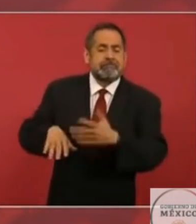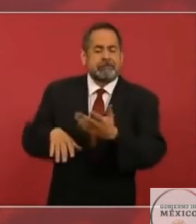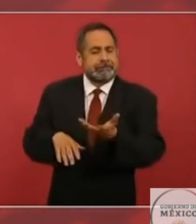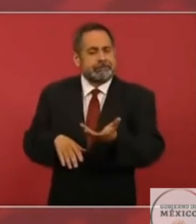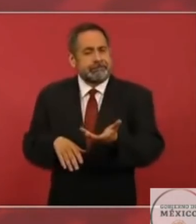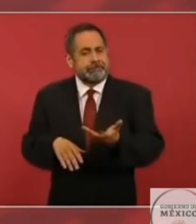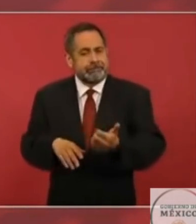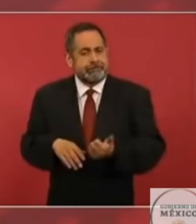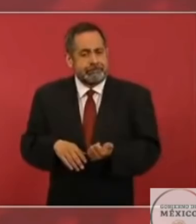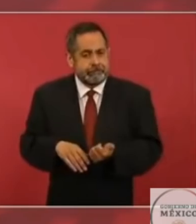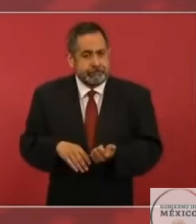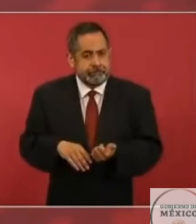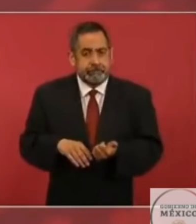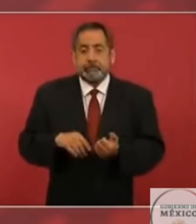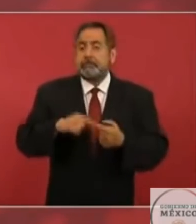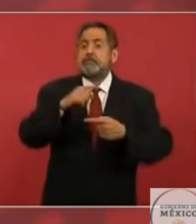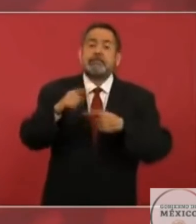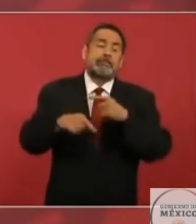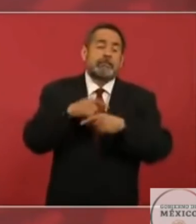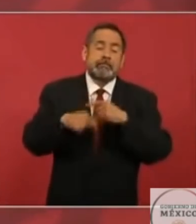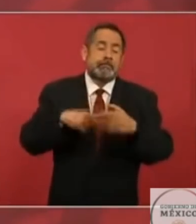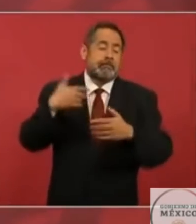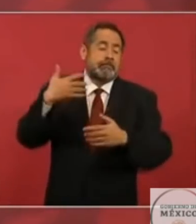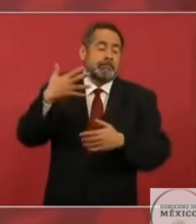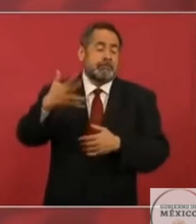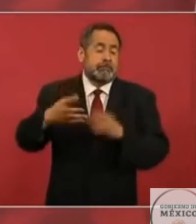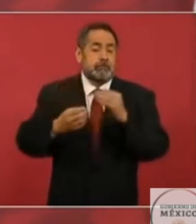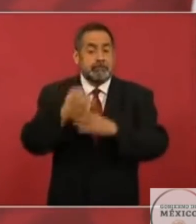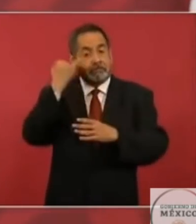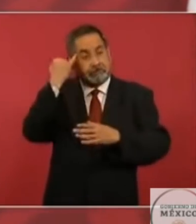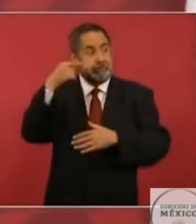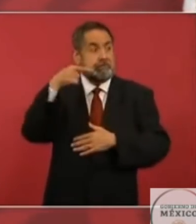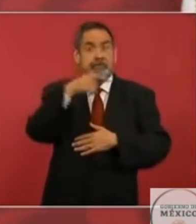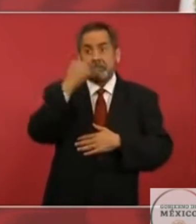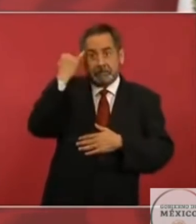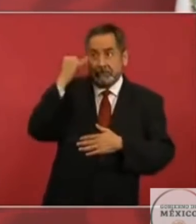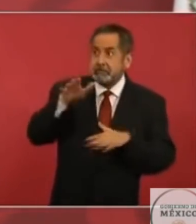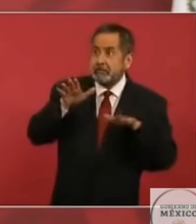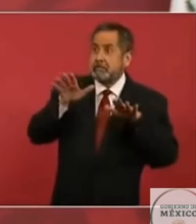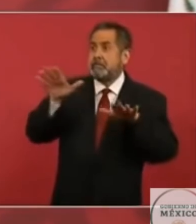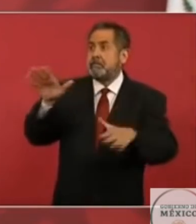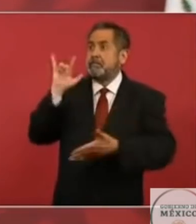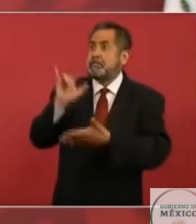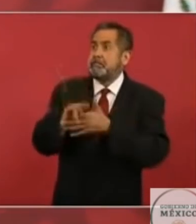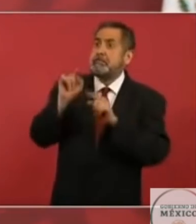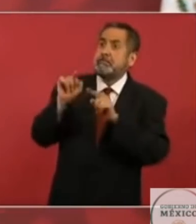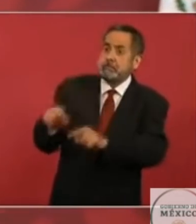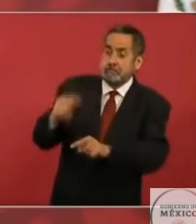Y luego surgió este proyecto del aeropuerto y era